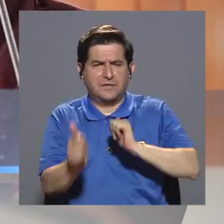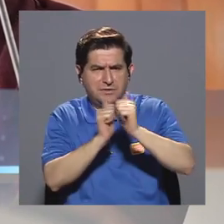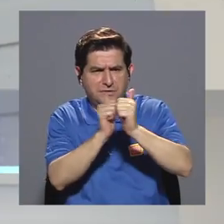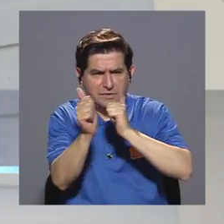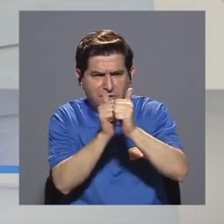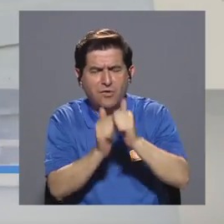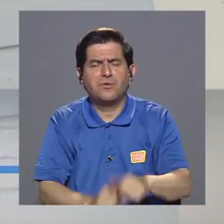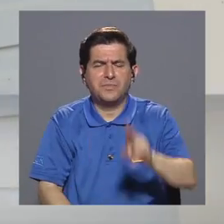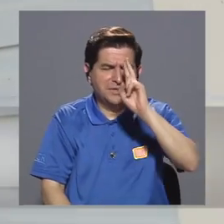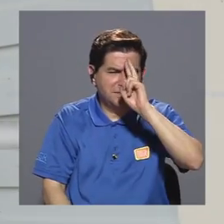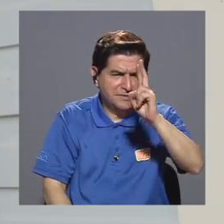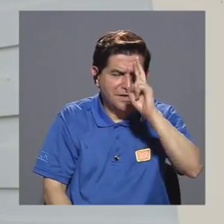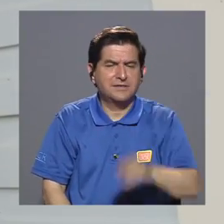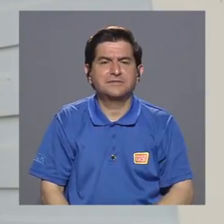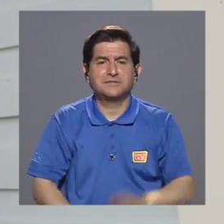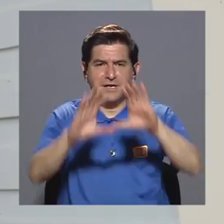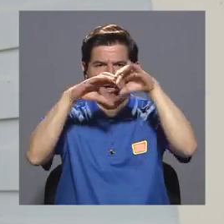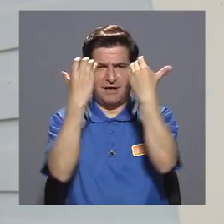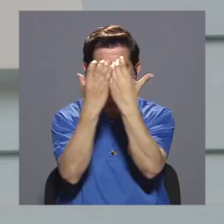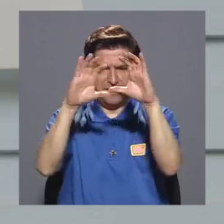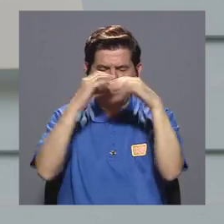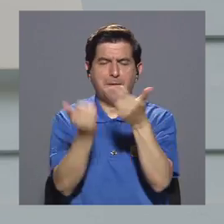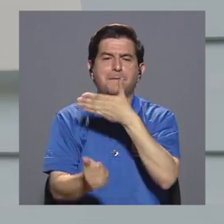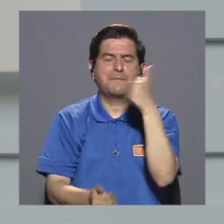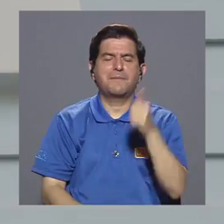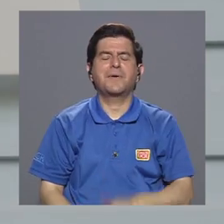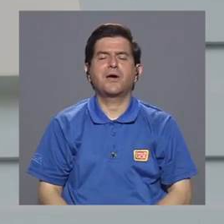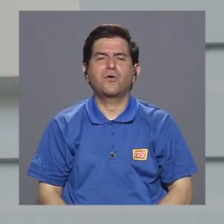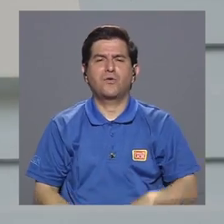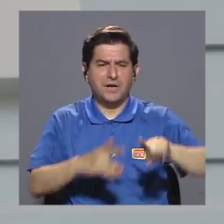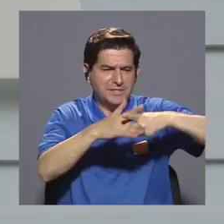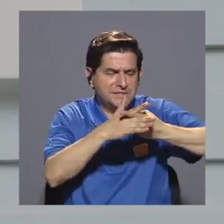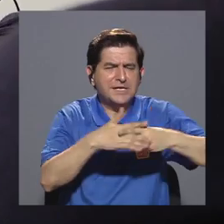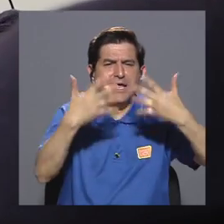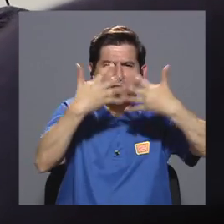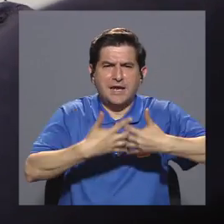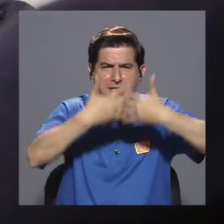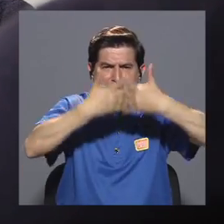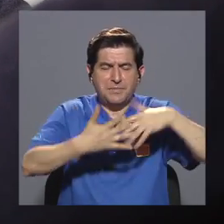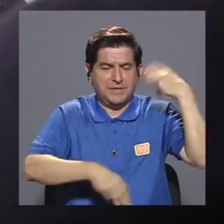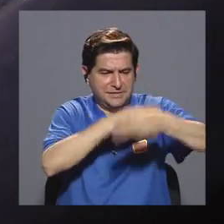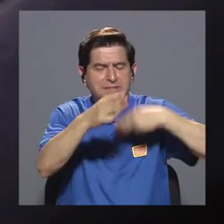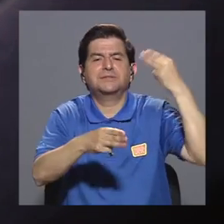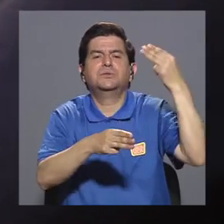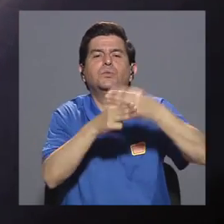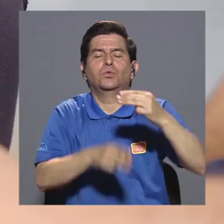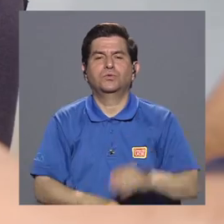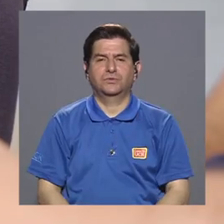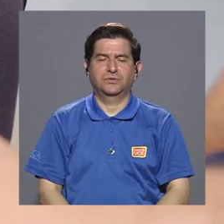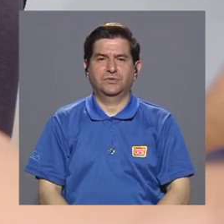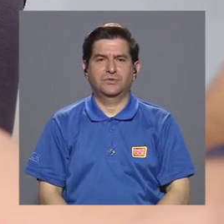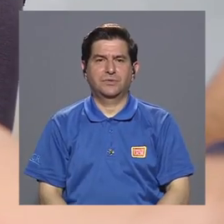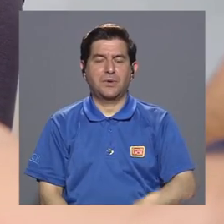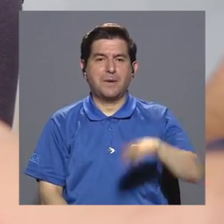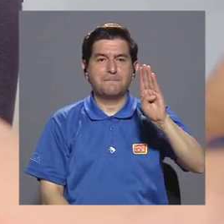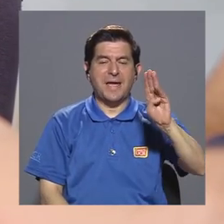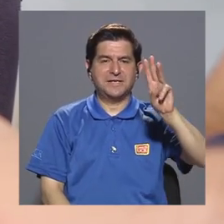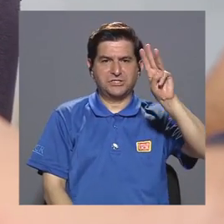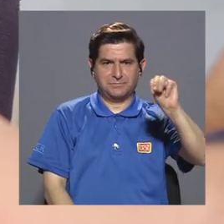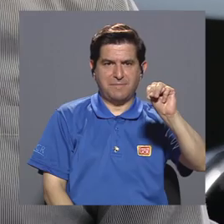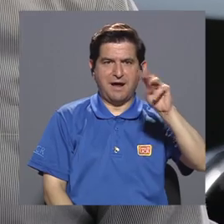los certámenes más reconocidos que clasifica a las mejores incubadoras y aceleradoras del mundo. El Benchmark